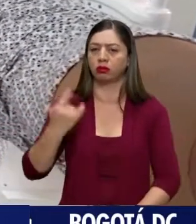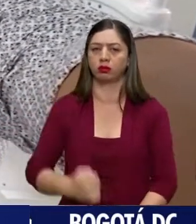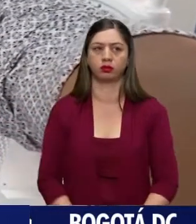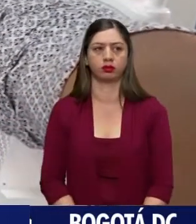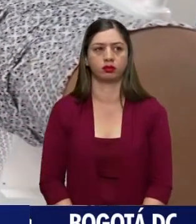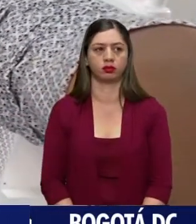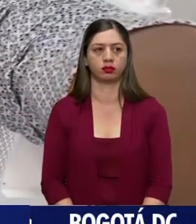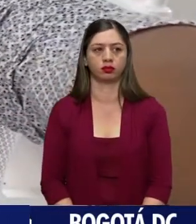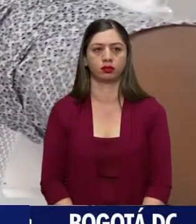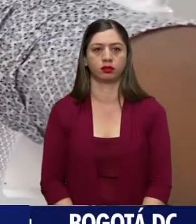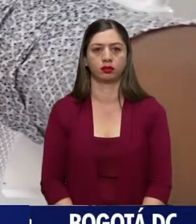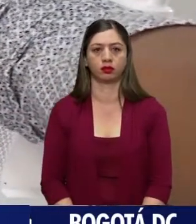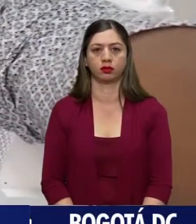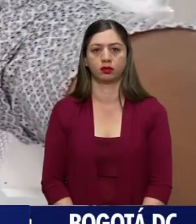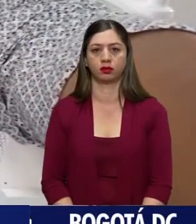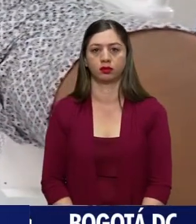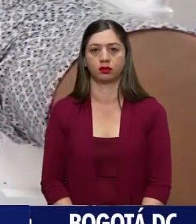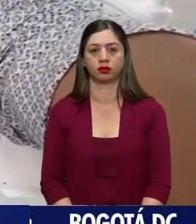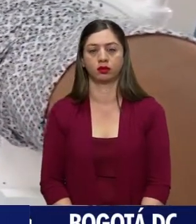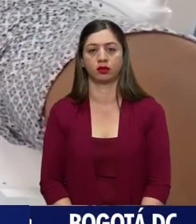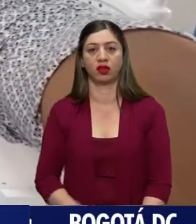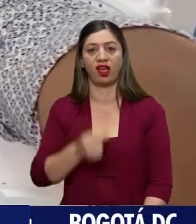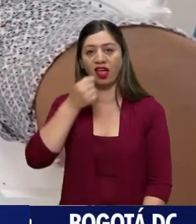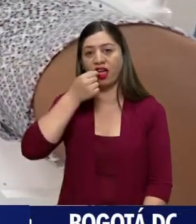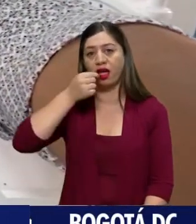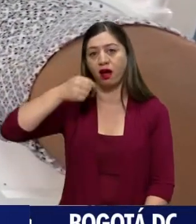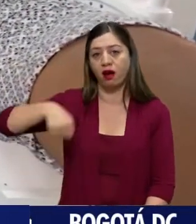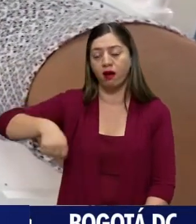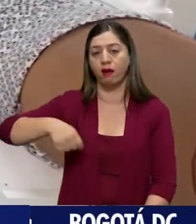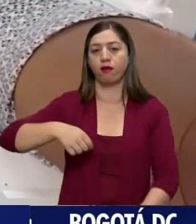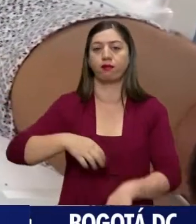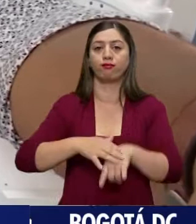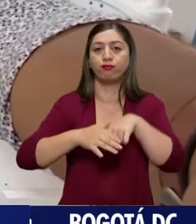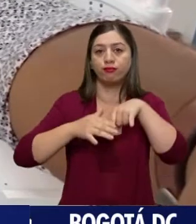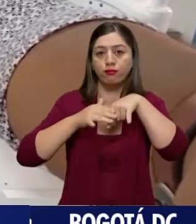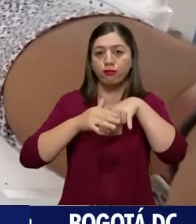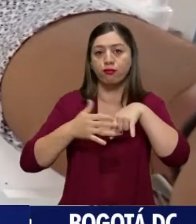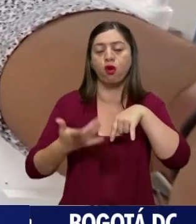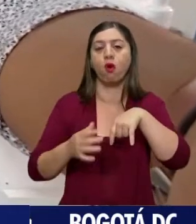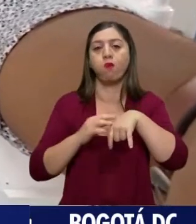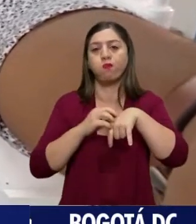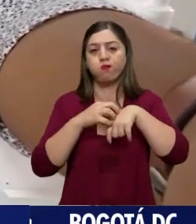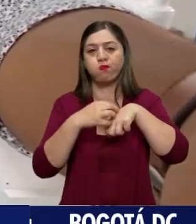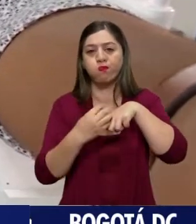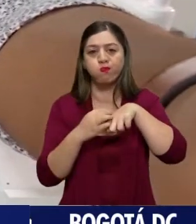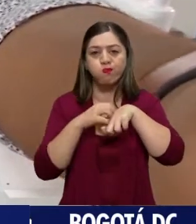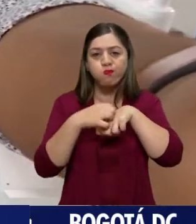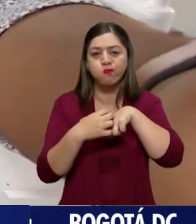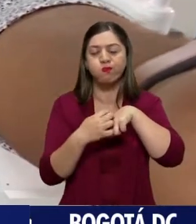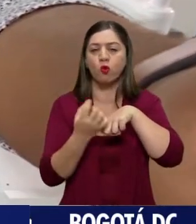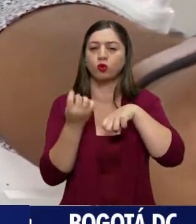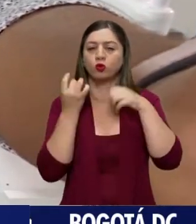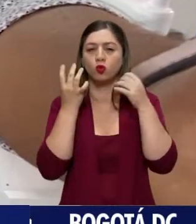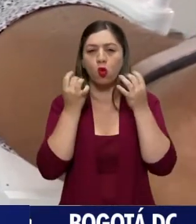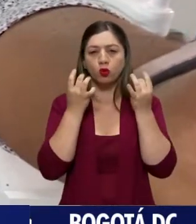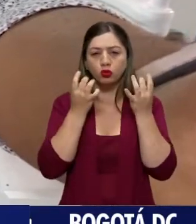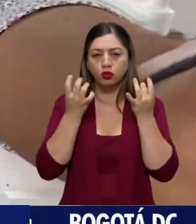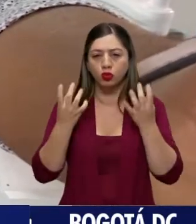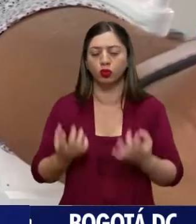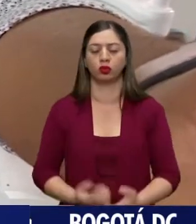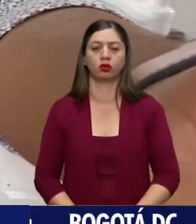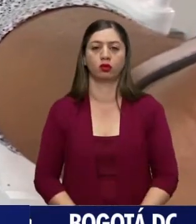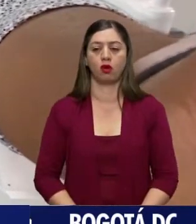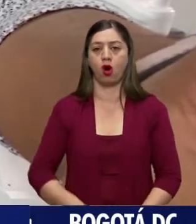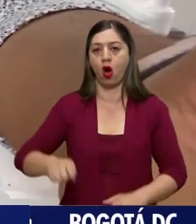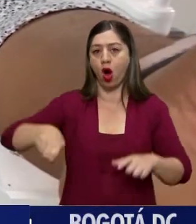Que se le caigan los dientecitos, que le den mucha inflamación en la encía, que no puedan ellos